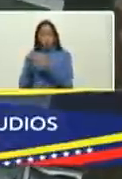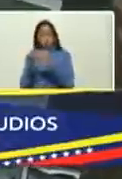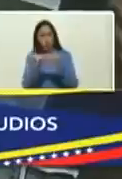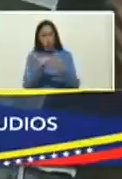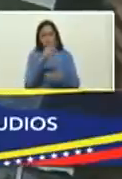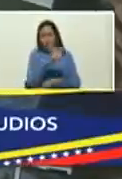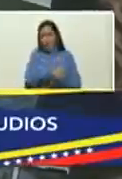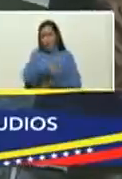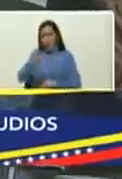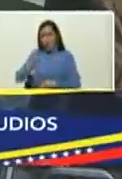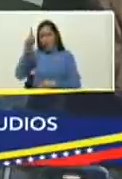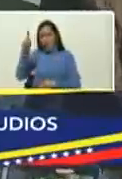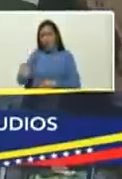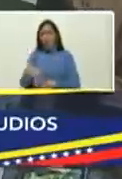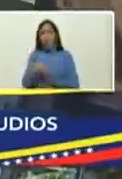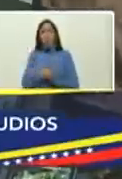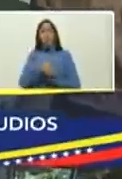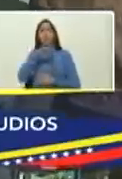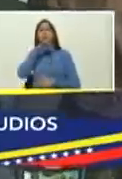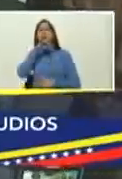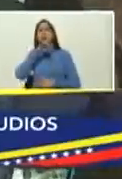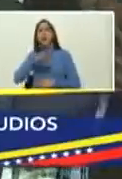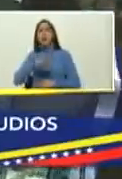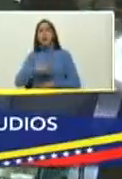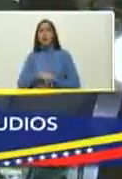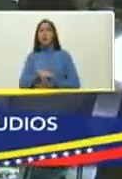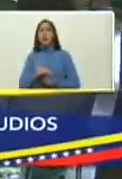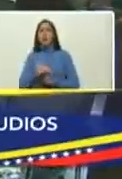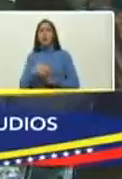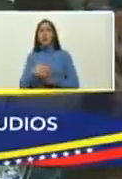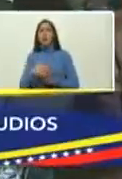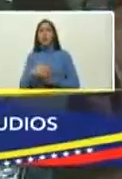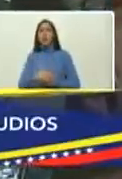personajes y el trasfondo histórico que la sustenta.